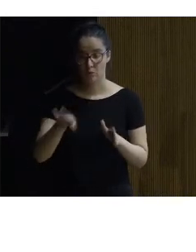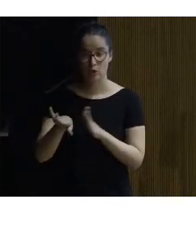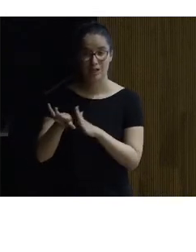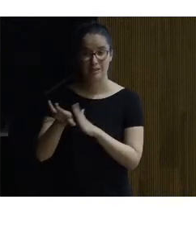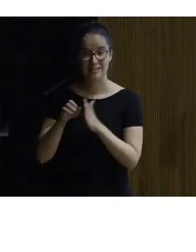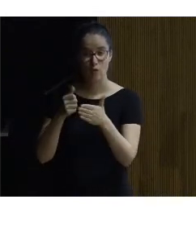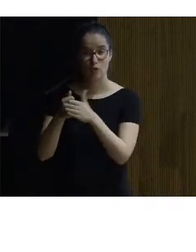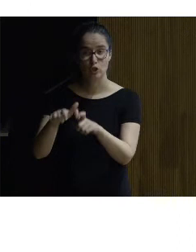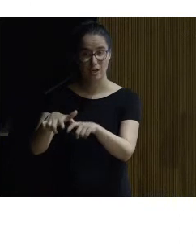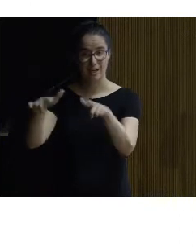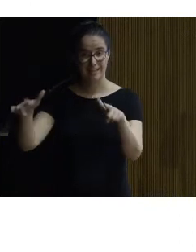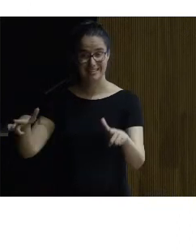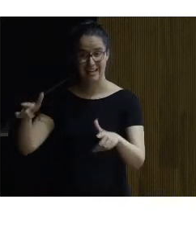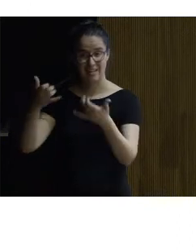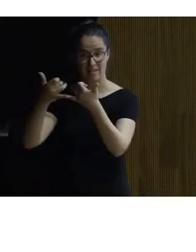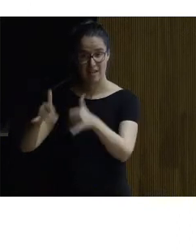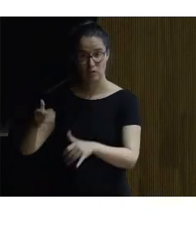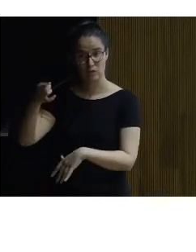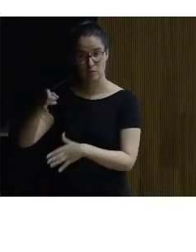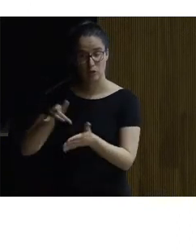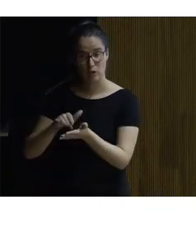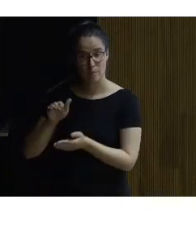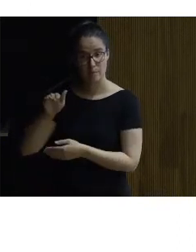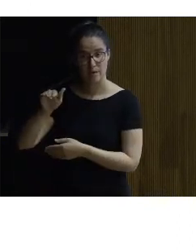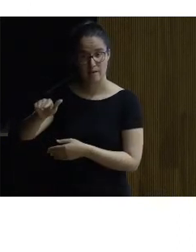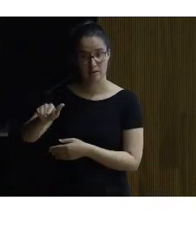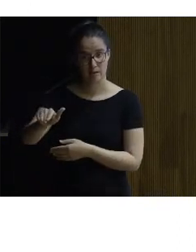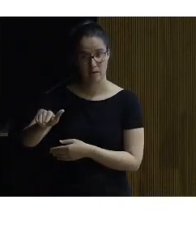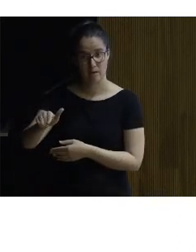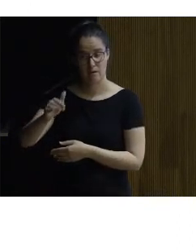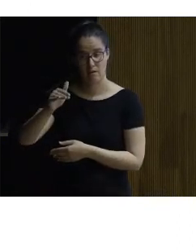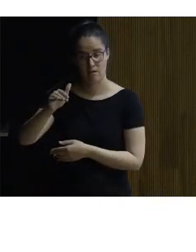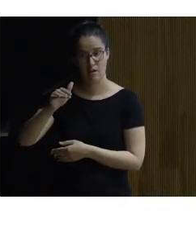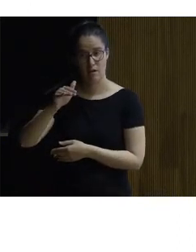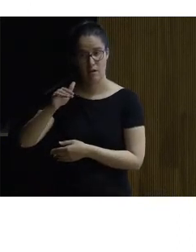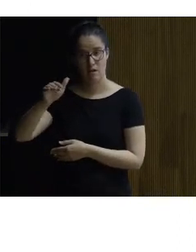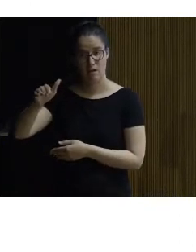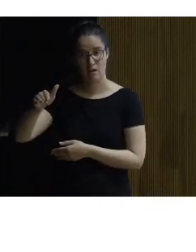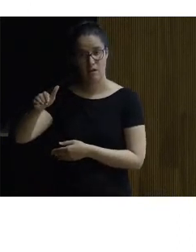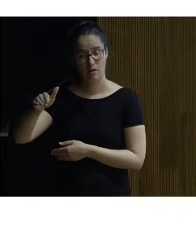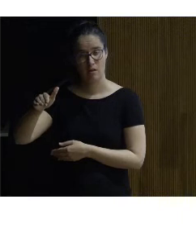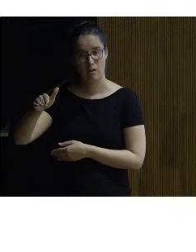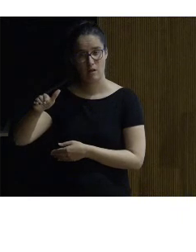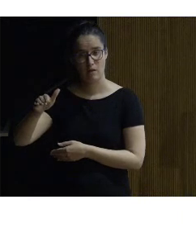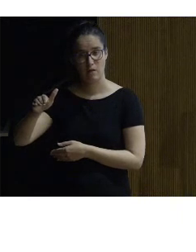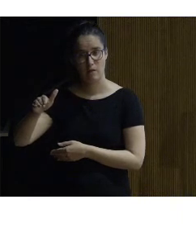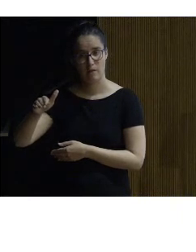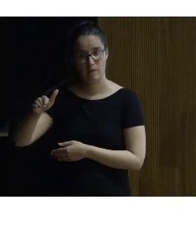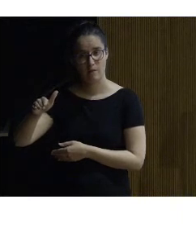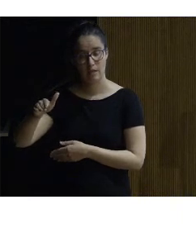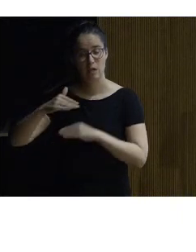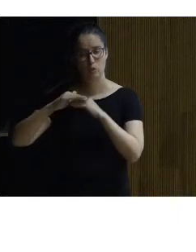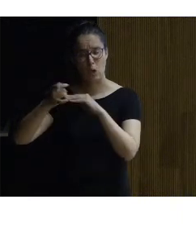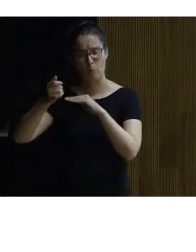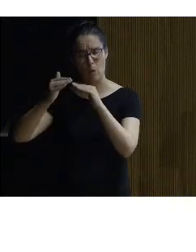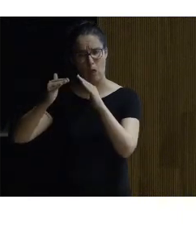fondo la sala de actos también tiene una pasarela porque se hunde algo ahí el el el